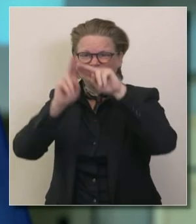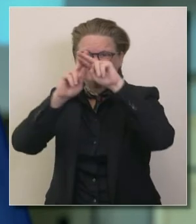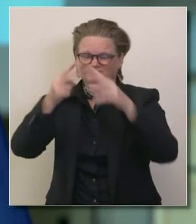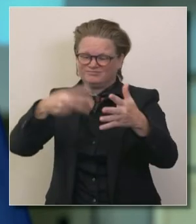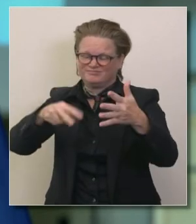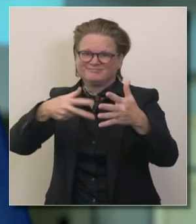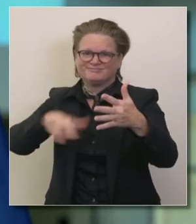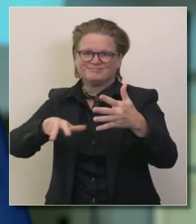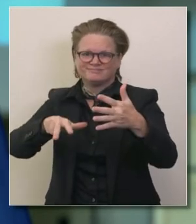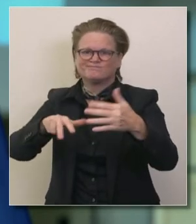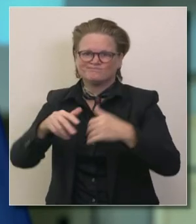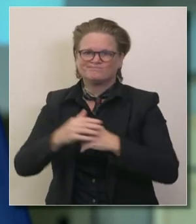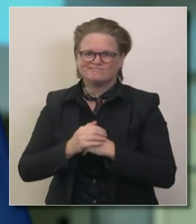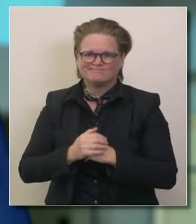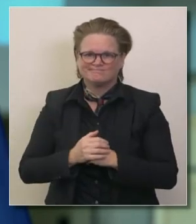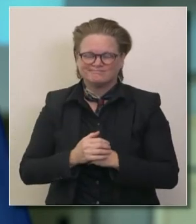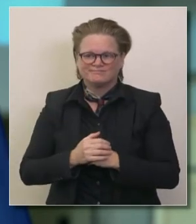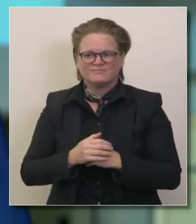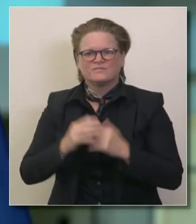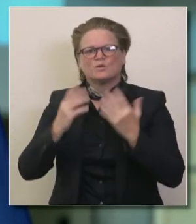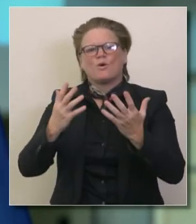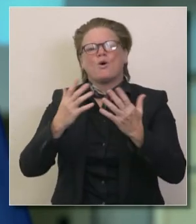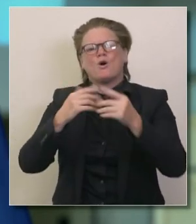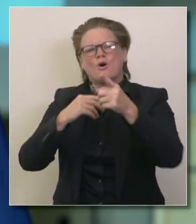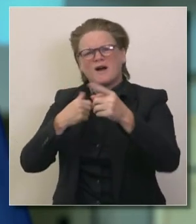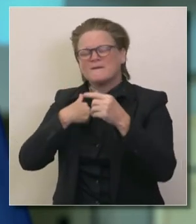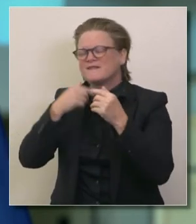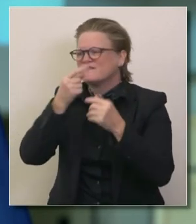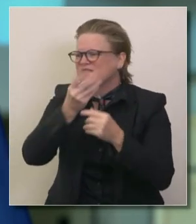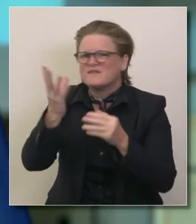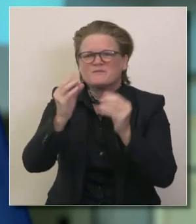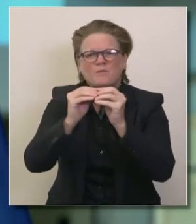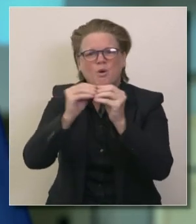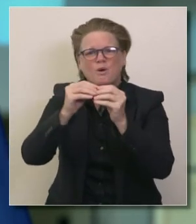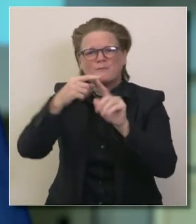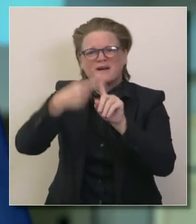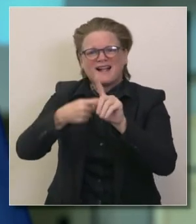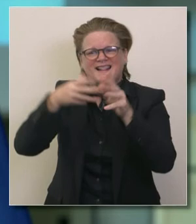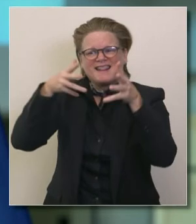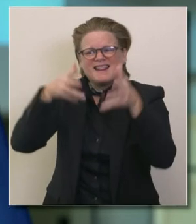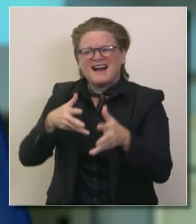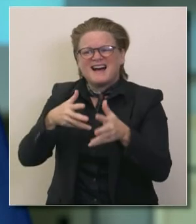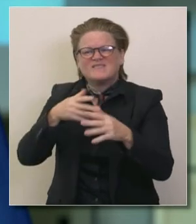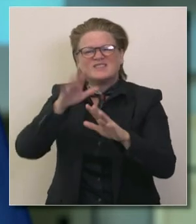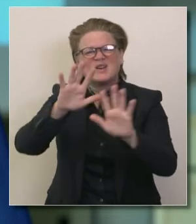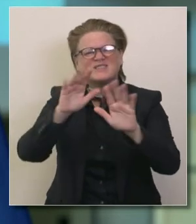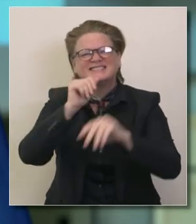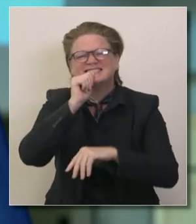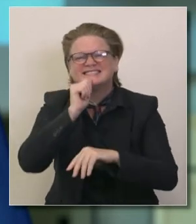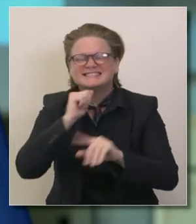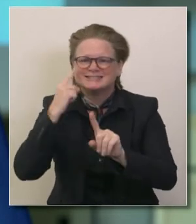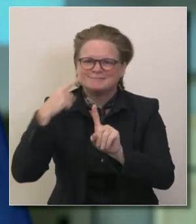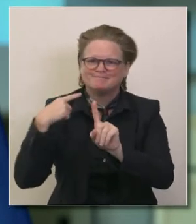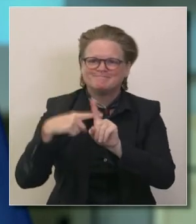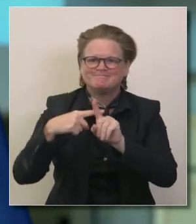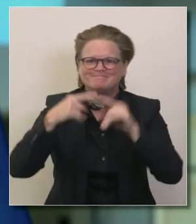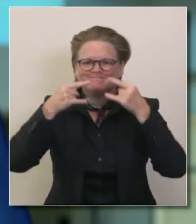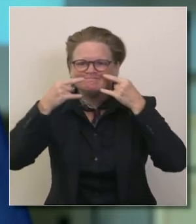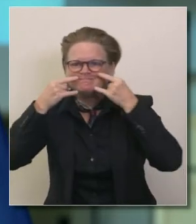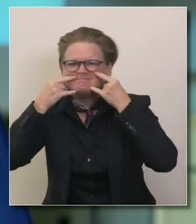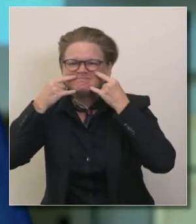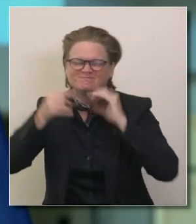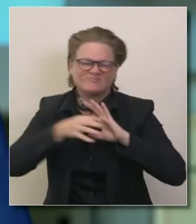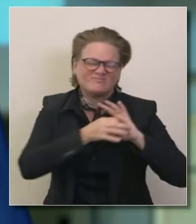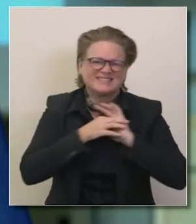así que vamos en carrera no maratón a las vacunas unos meses más tendremos que seguir haciendo lo